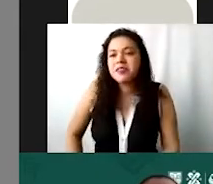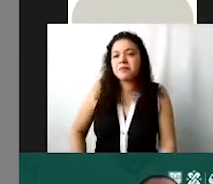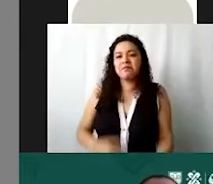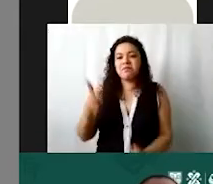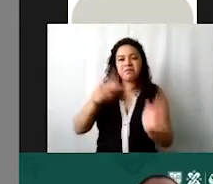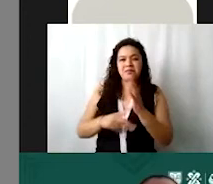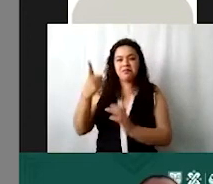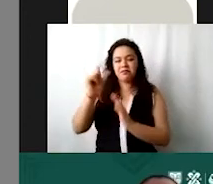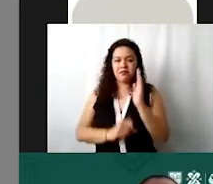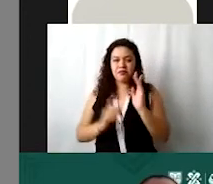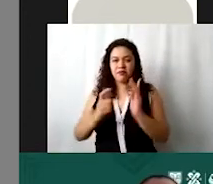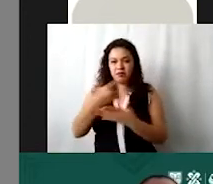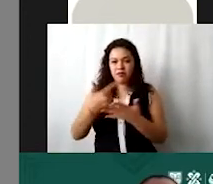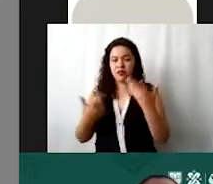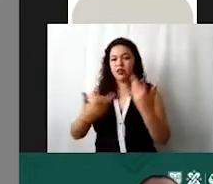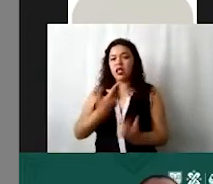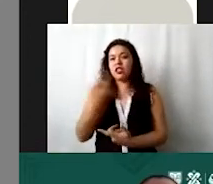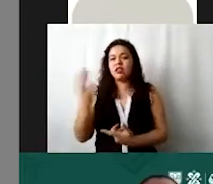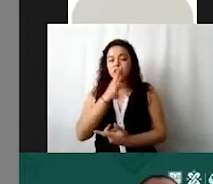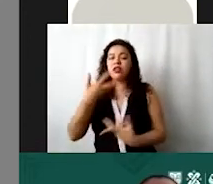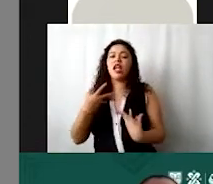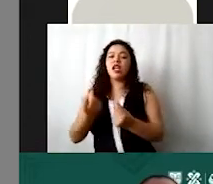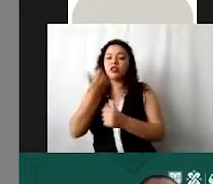asignamos 100% a gastos de administración